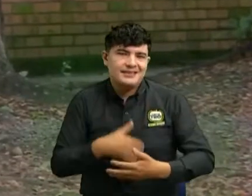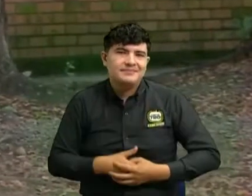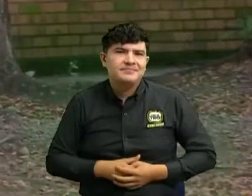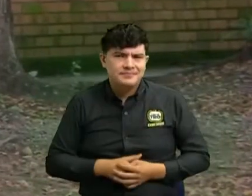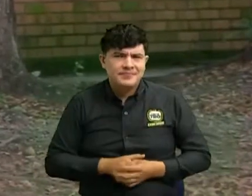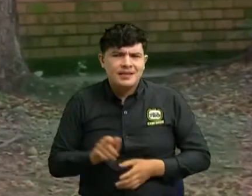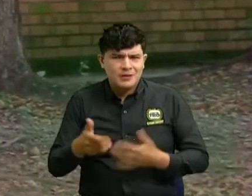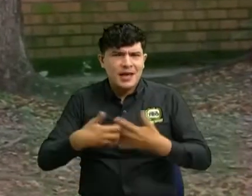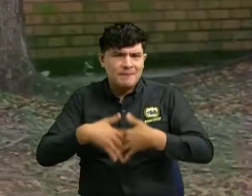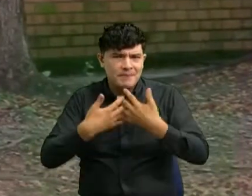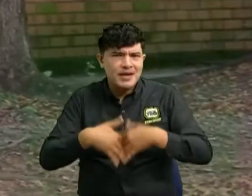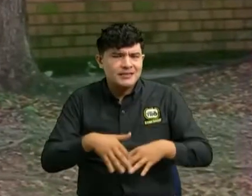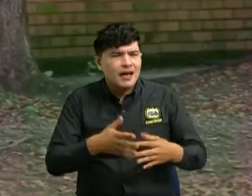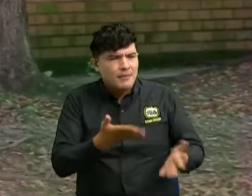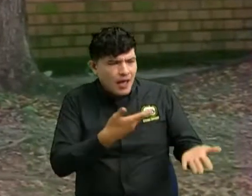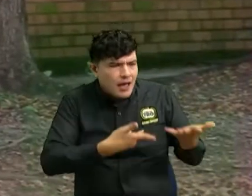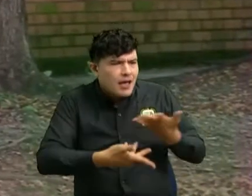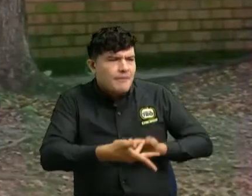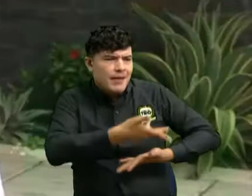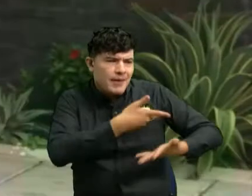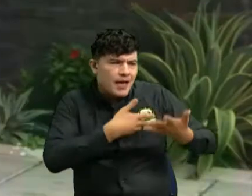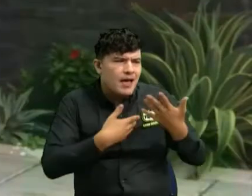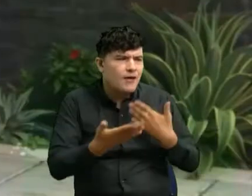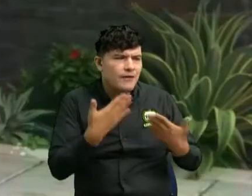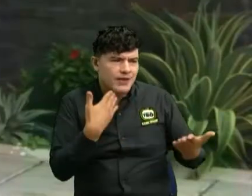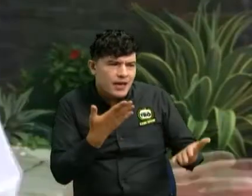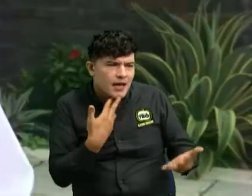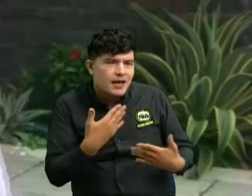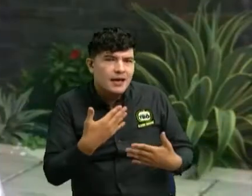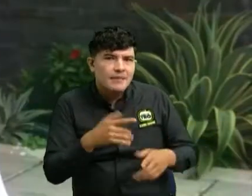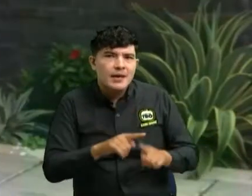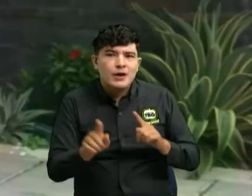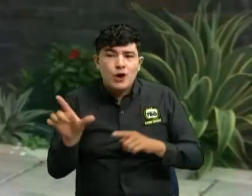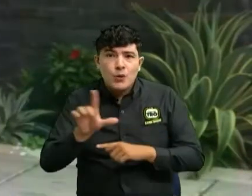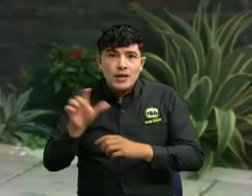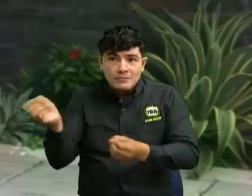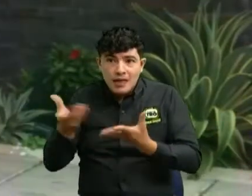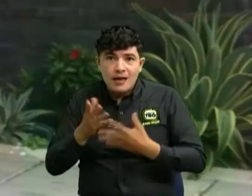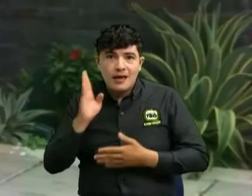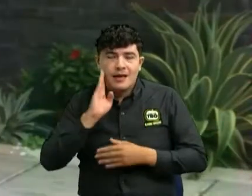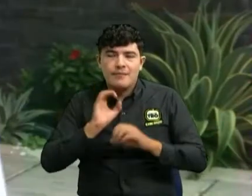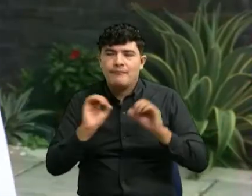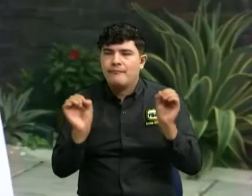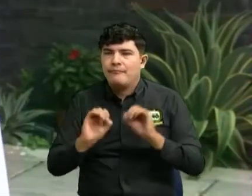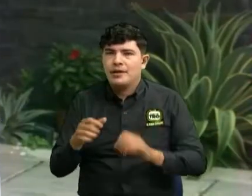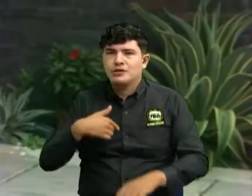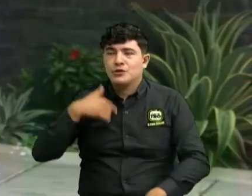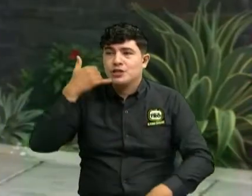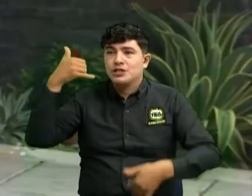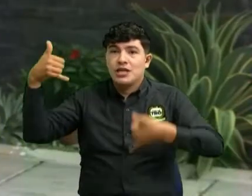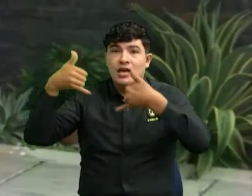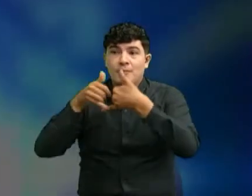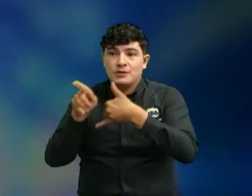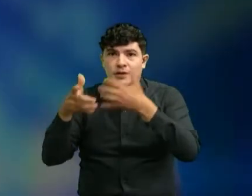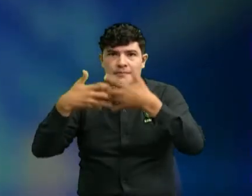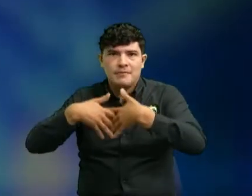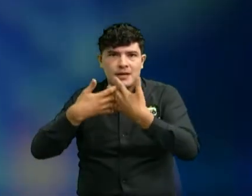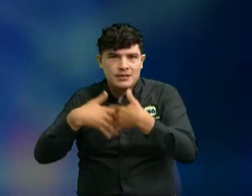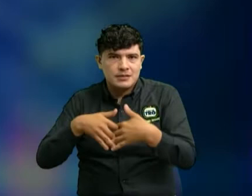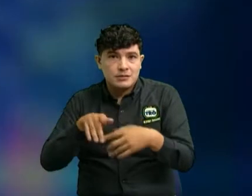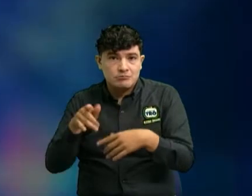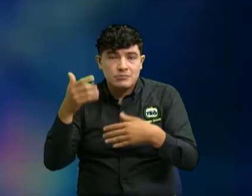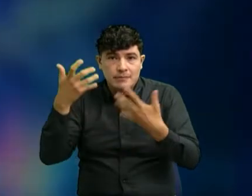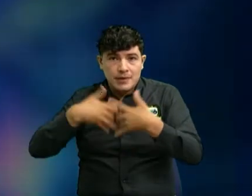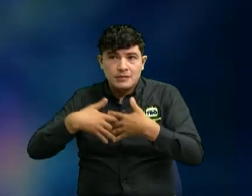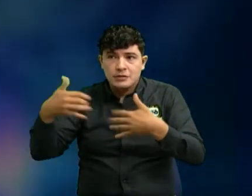personas con una fachada muy bien montada y el lunes el equipo nunca llegó yo hago contacto con esta empresa esta empresa está en